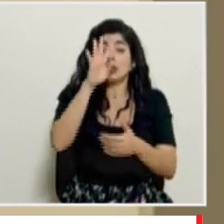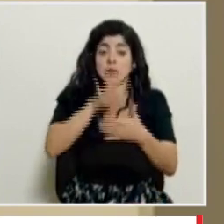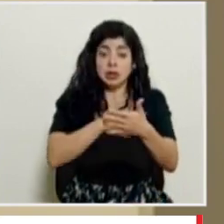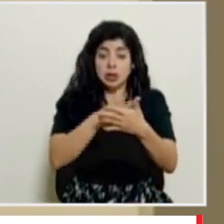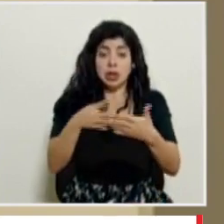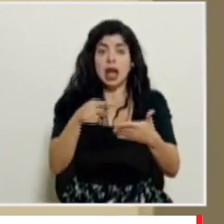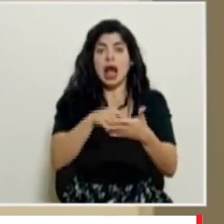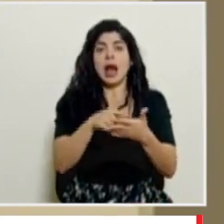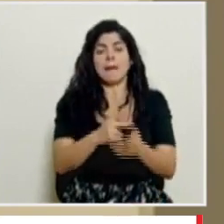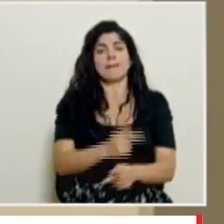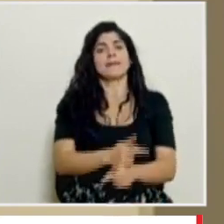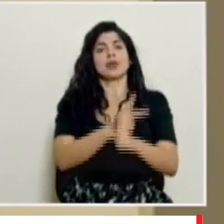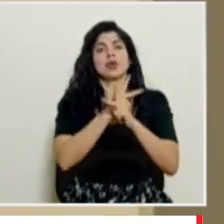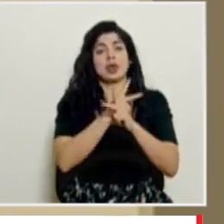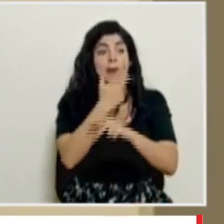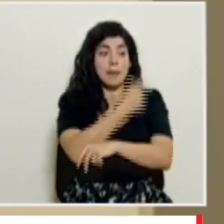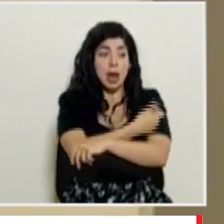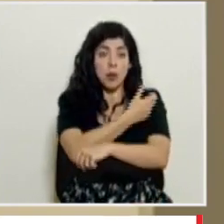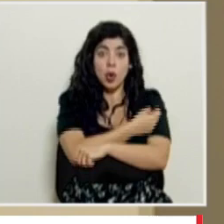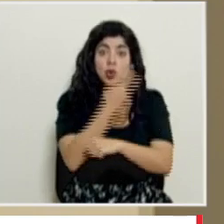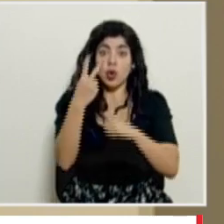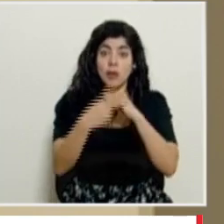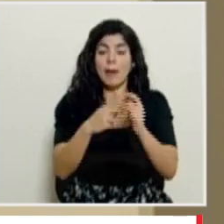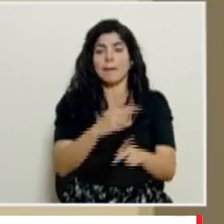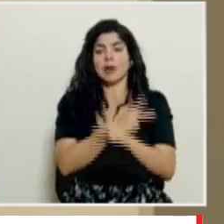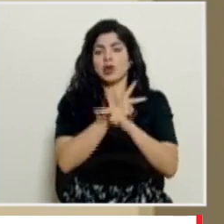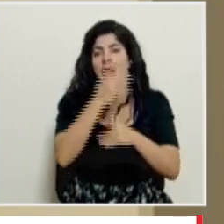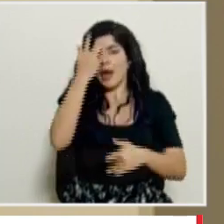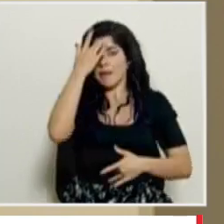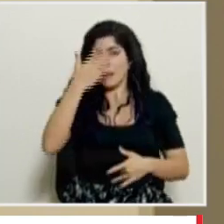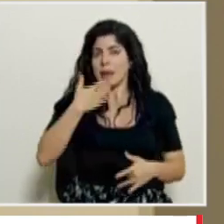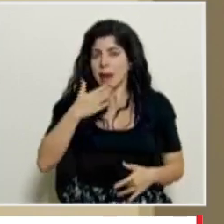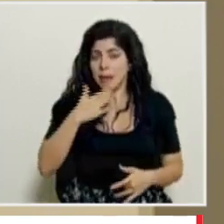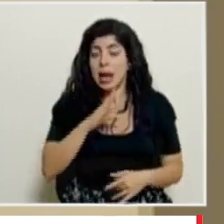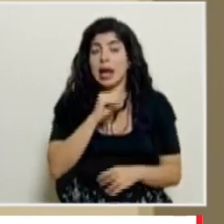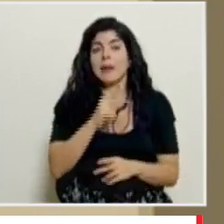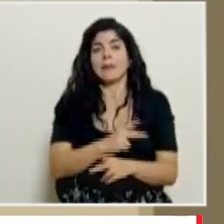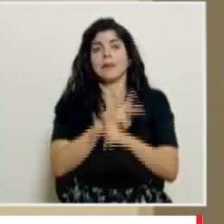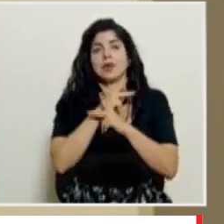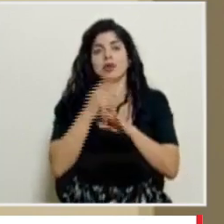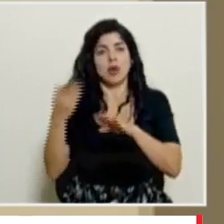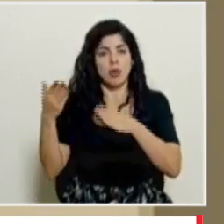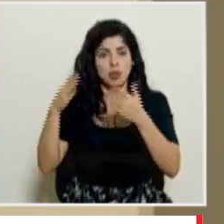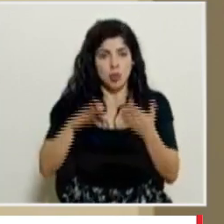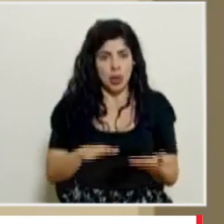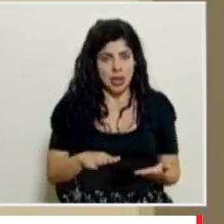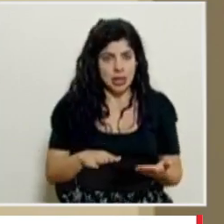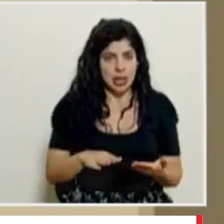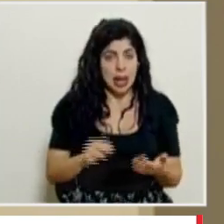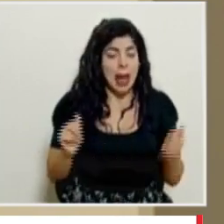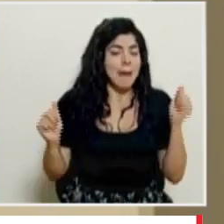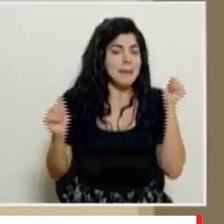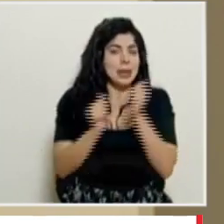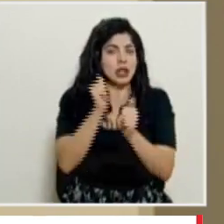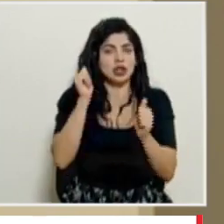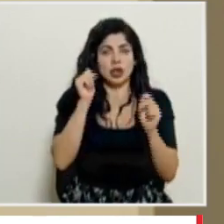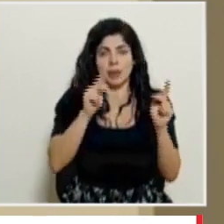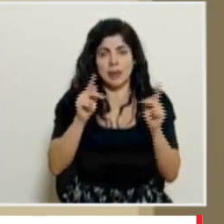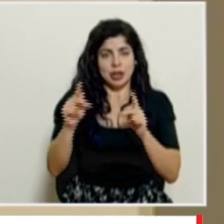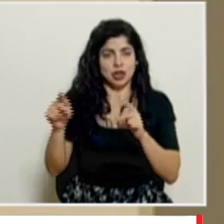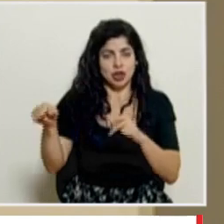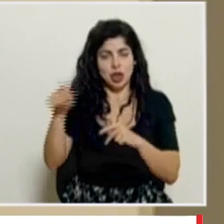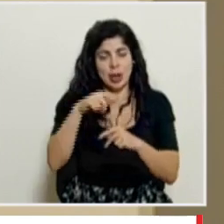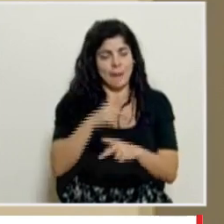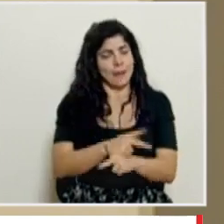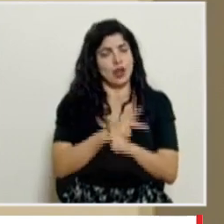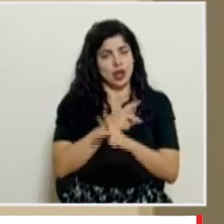protege contra la enfermedad grave y obviamente fallecimientos o secuelas en un alto porcentaje muy alto de